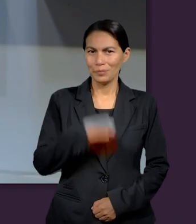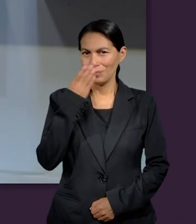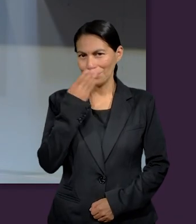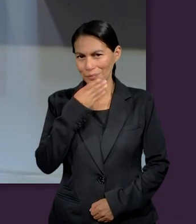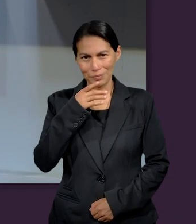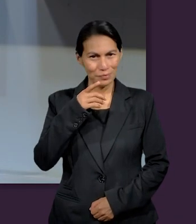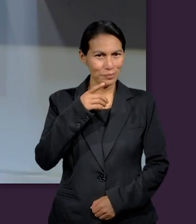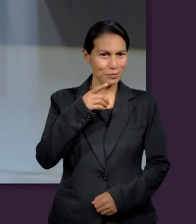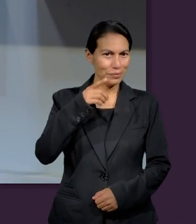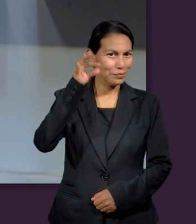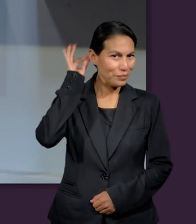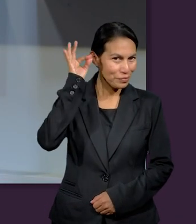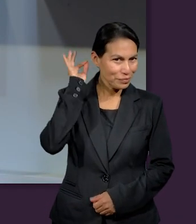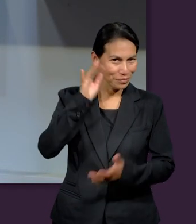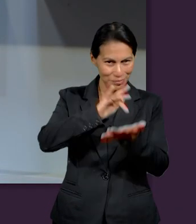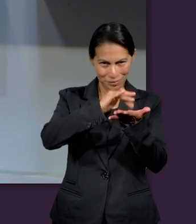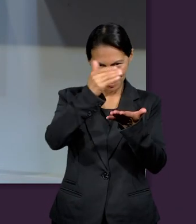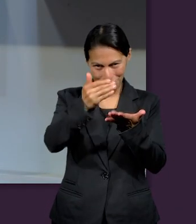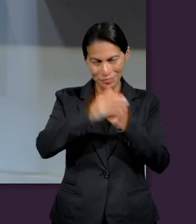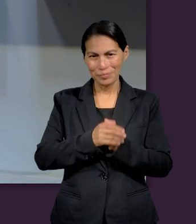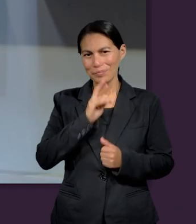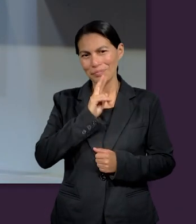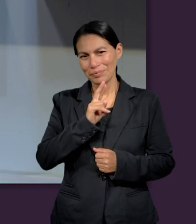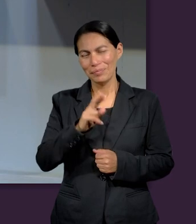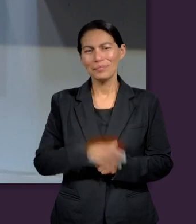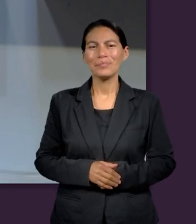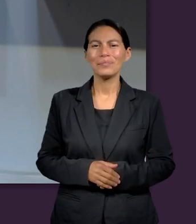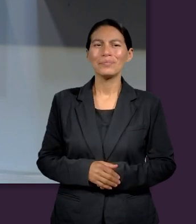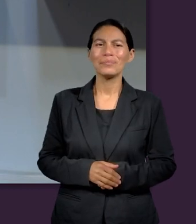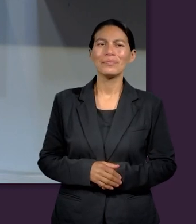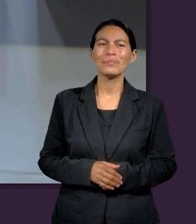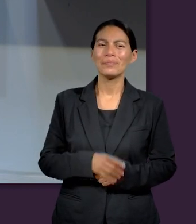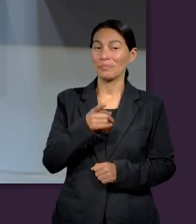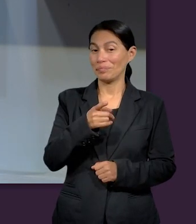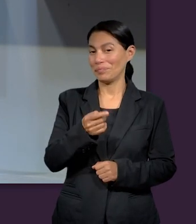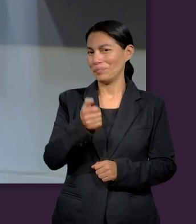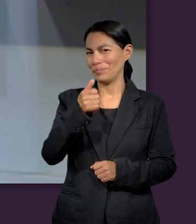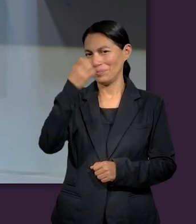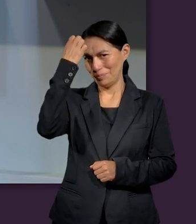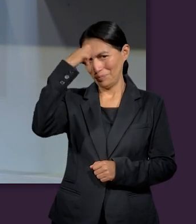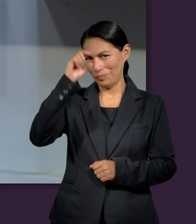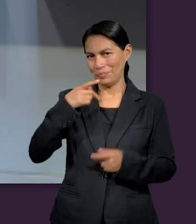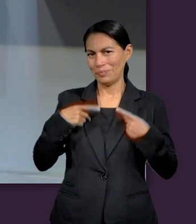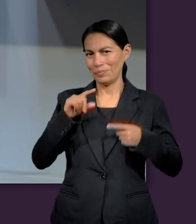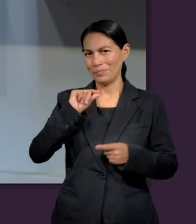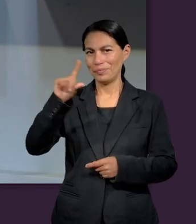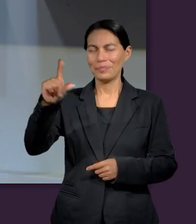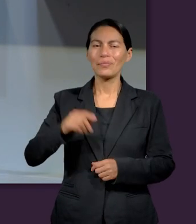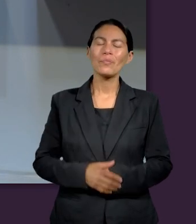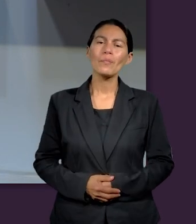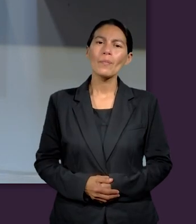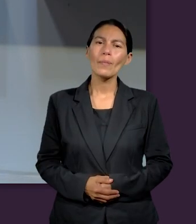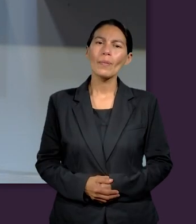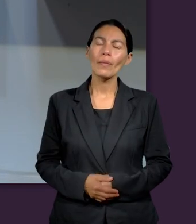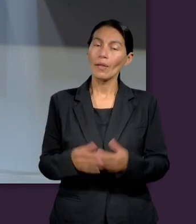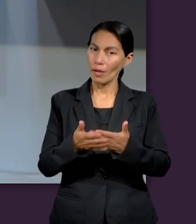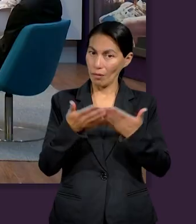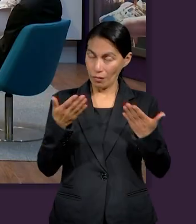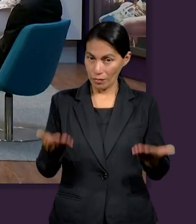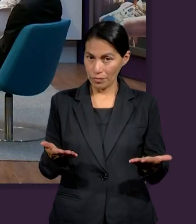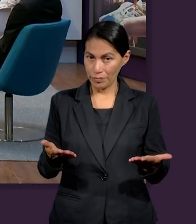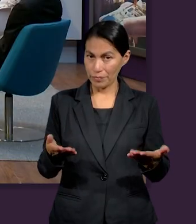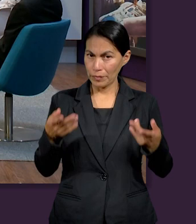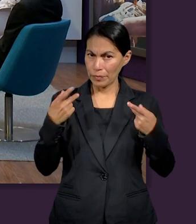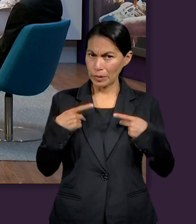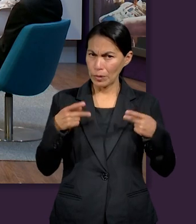Gracias, Pastor Garjeda, por esta respuesta. Nuestro primer experto. Ok, vamos entonces a ir a